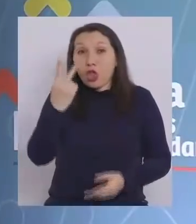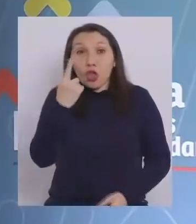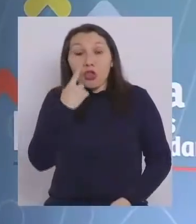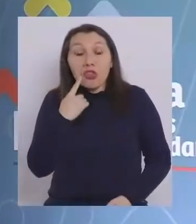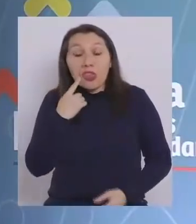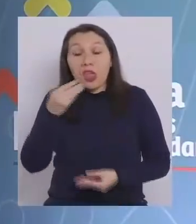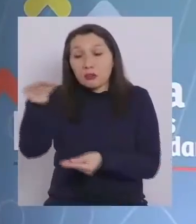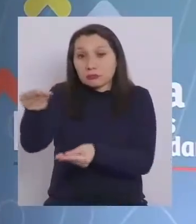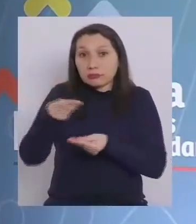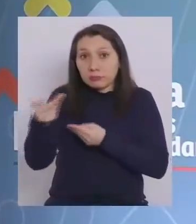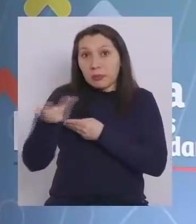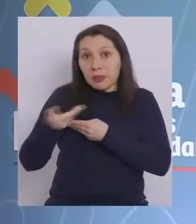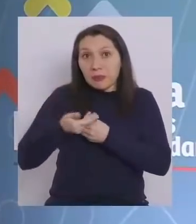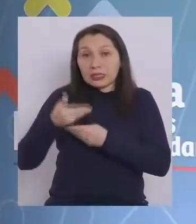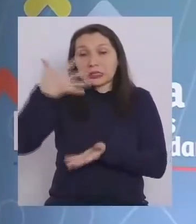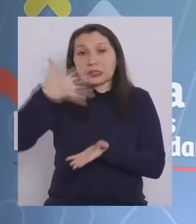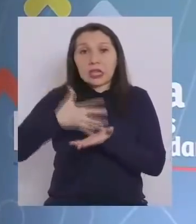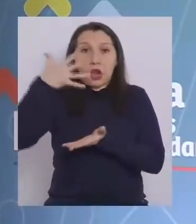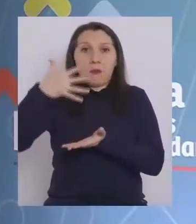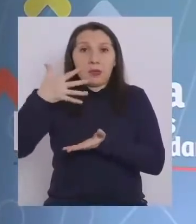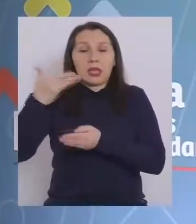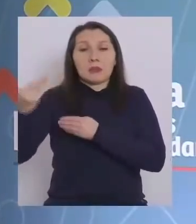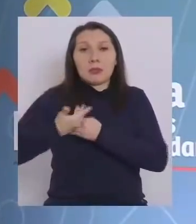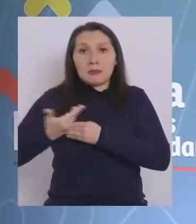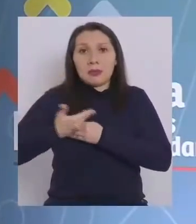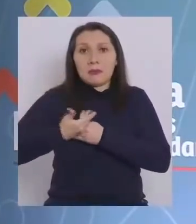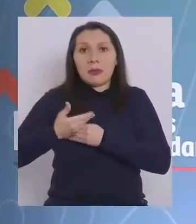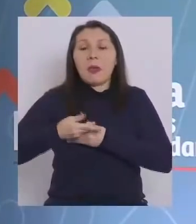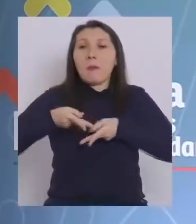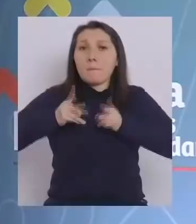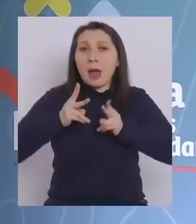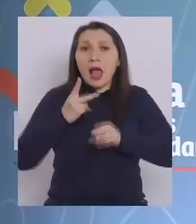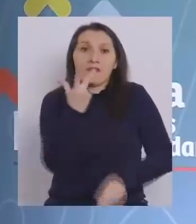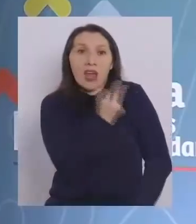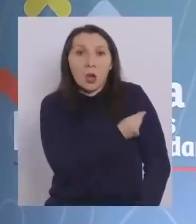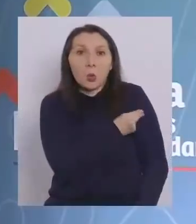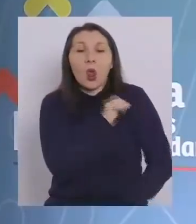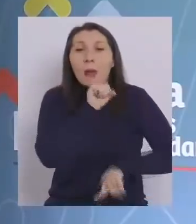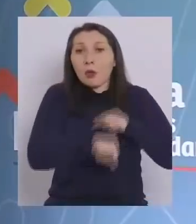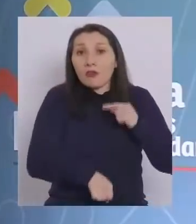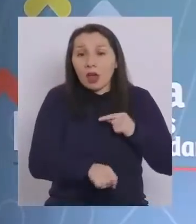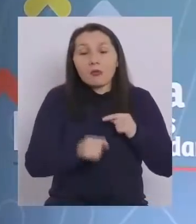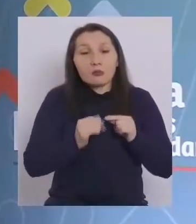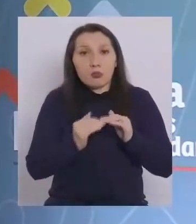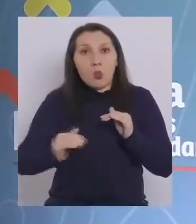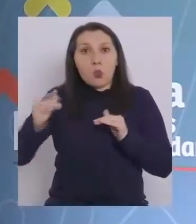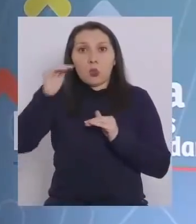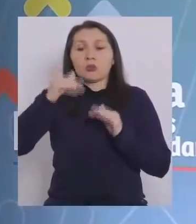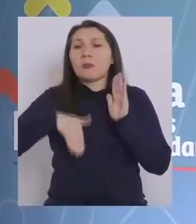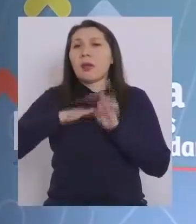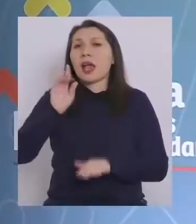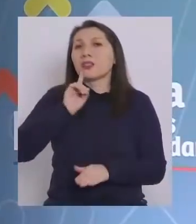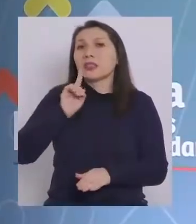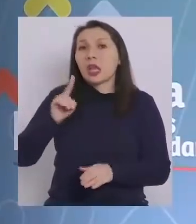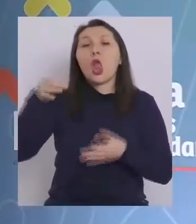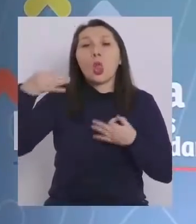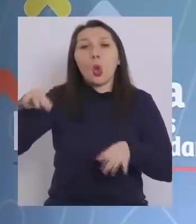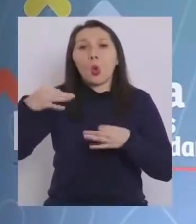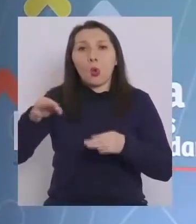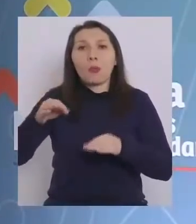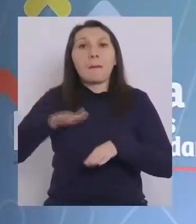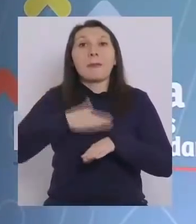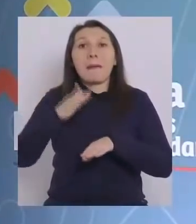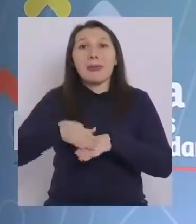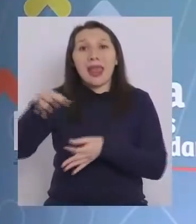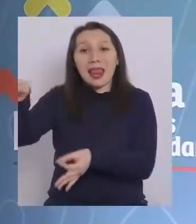días, hemos recibido más de 5.000 solicitudes de validación, que es un número muy alto. La mayoría de ellas son documentos en